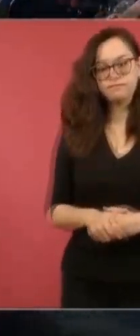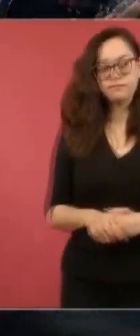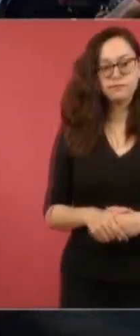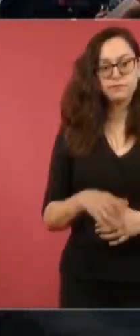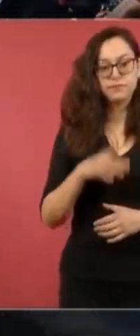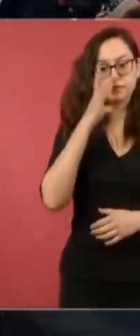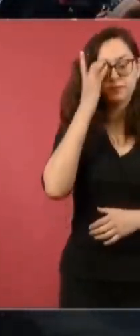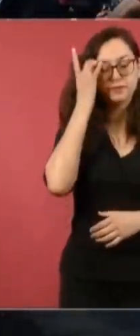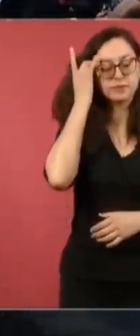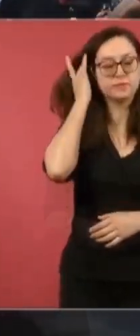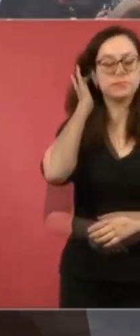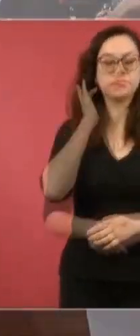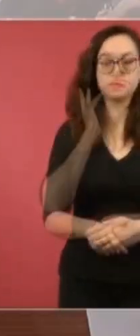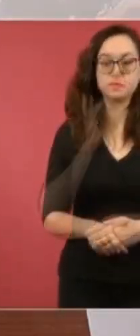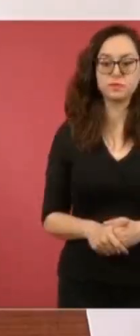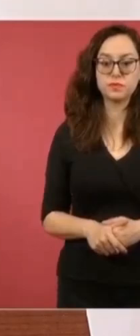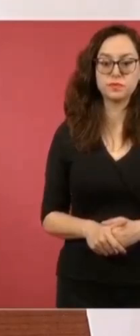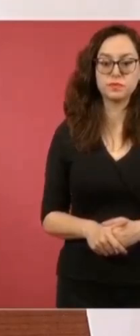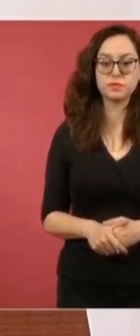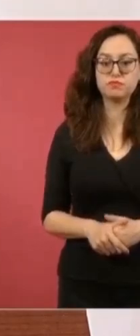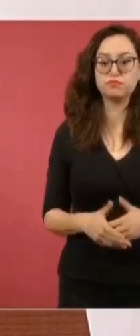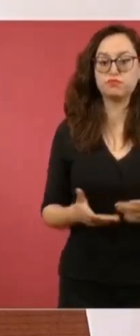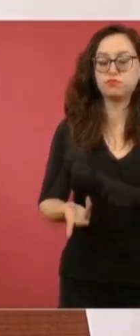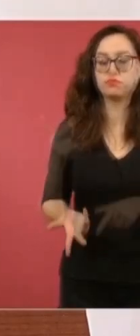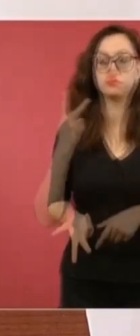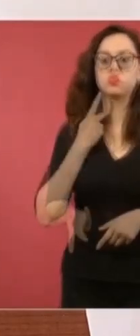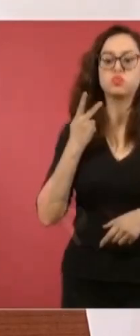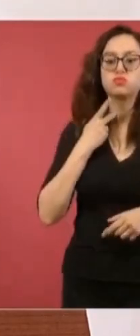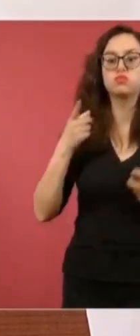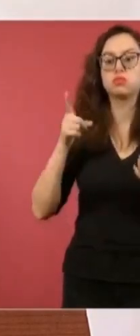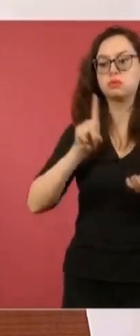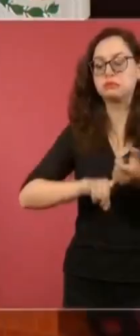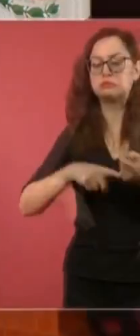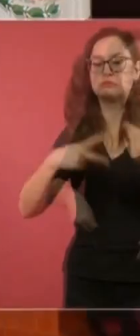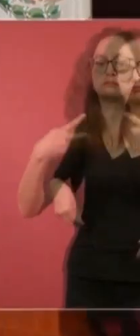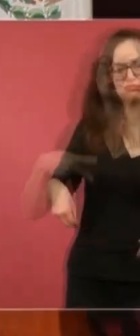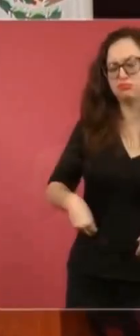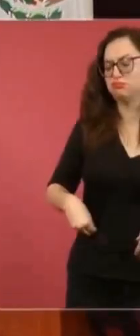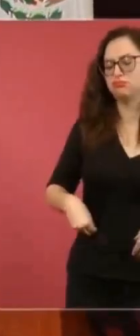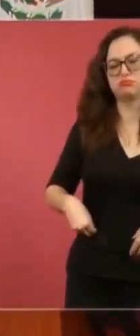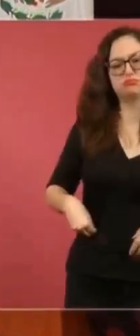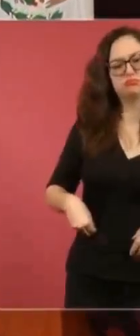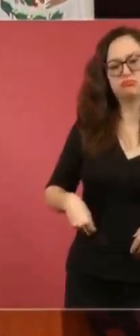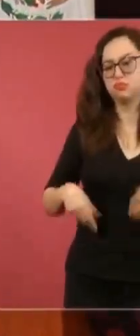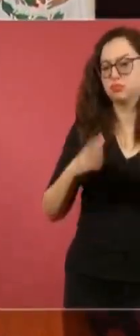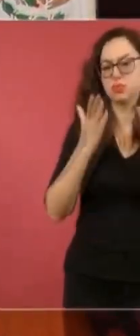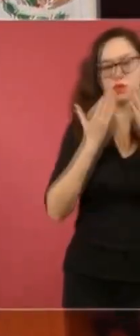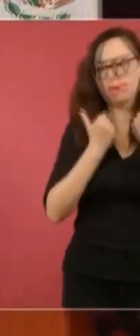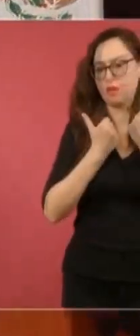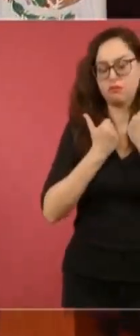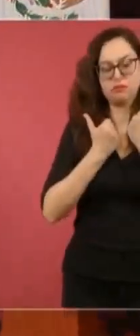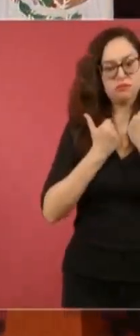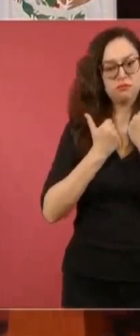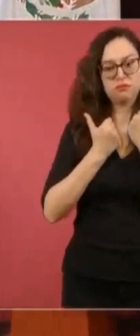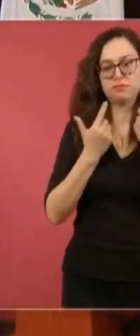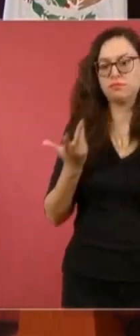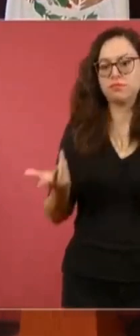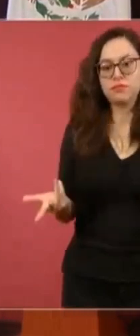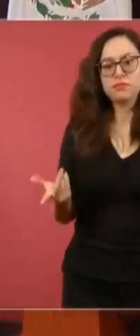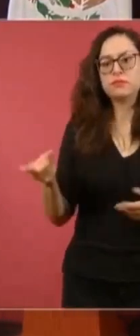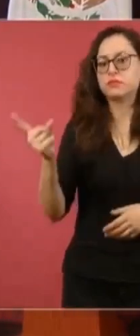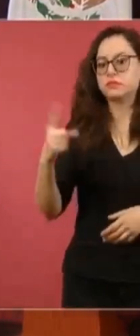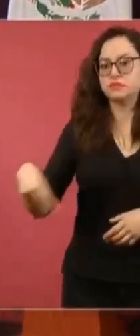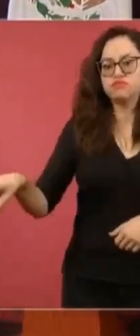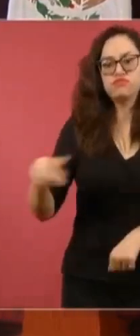ellos no tienen culpa, ellos hacen sus actos como